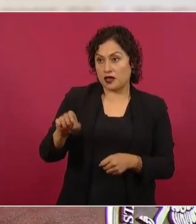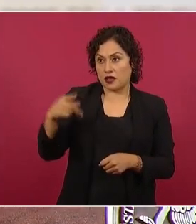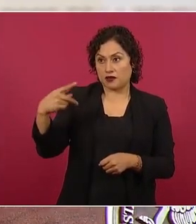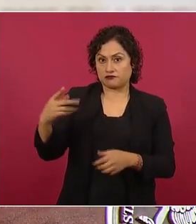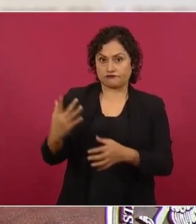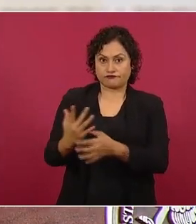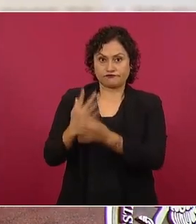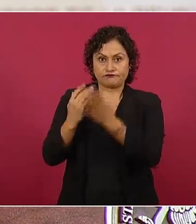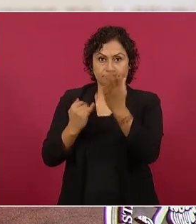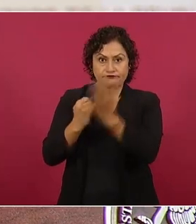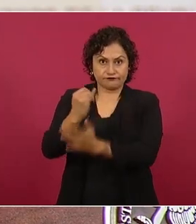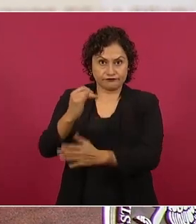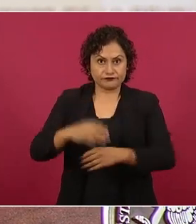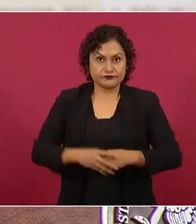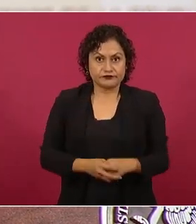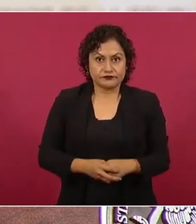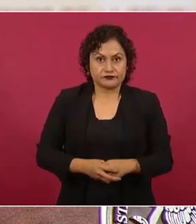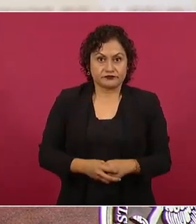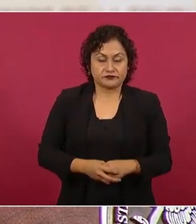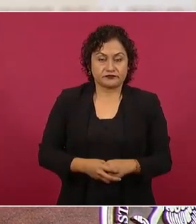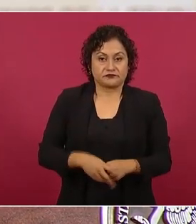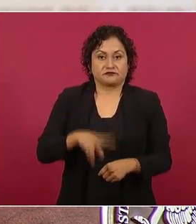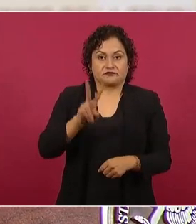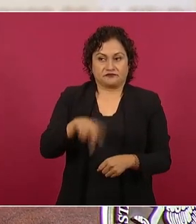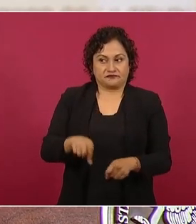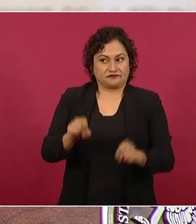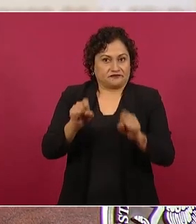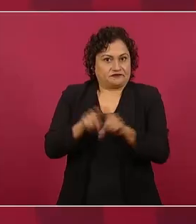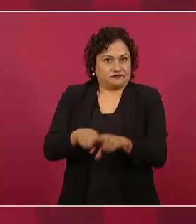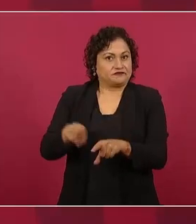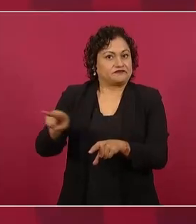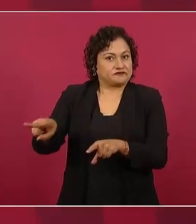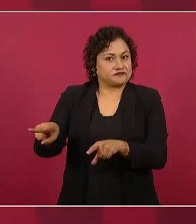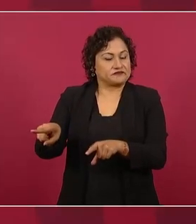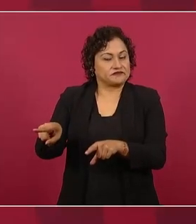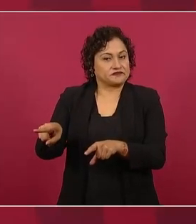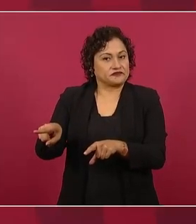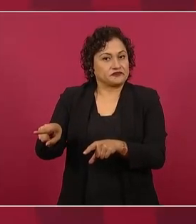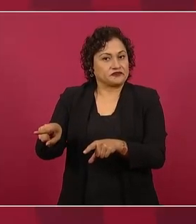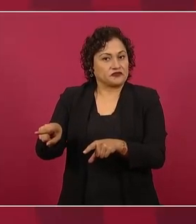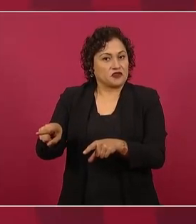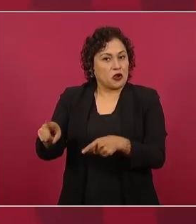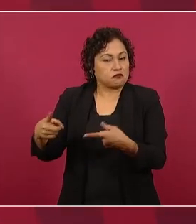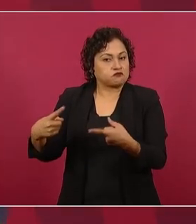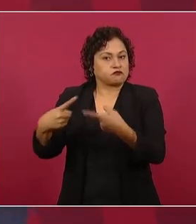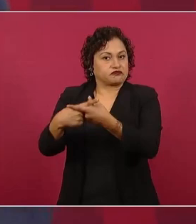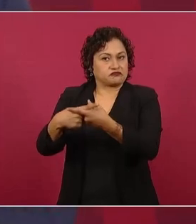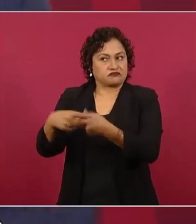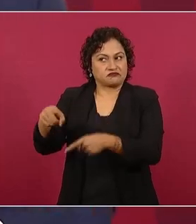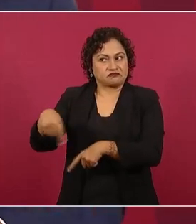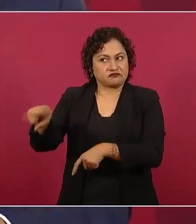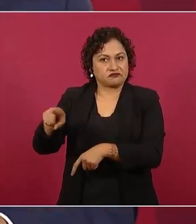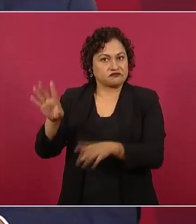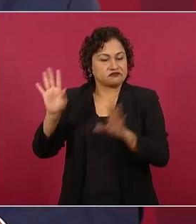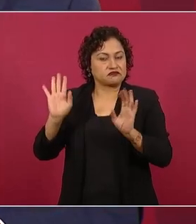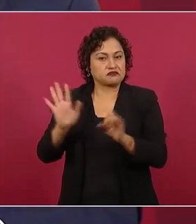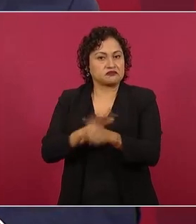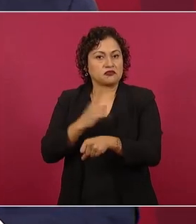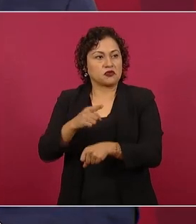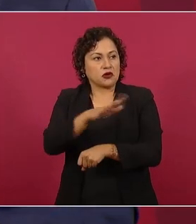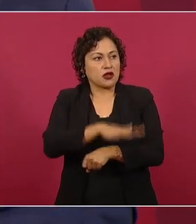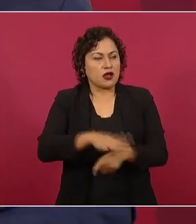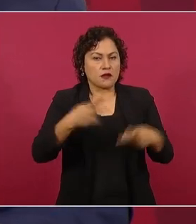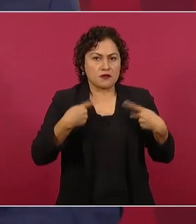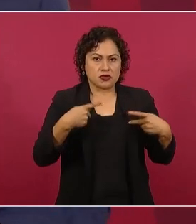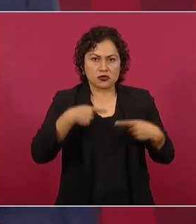Podría decir que hasta en contra del INE, fue por voluntad del pueblo. Entonces, ahora lo que